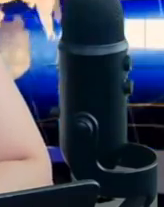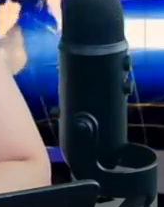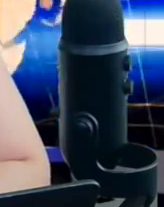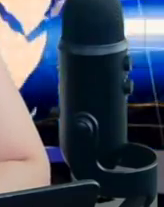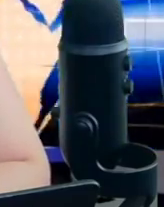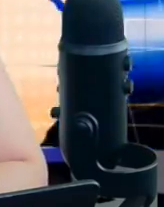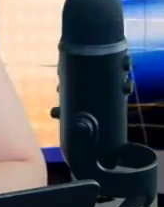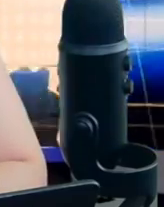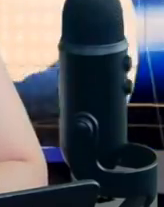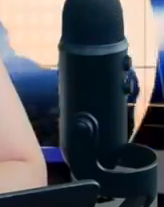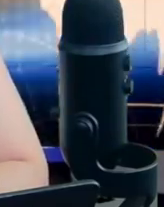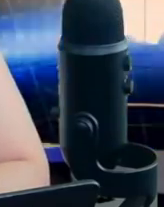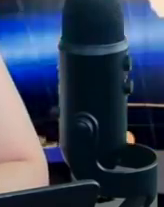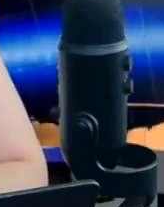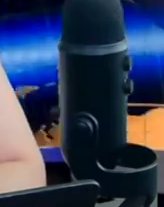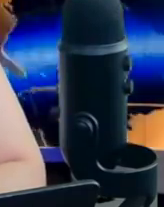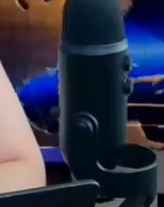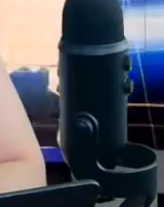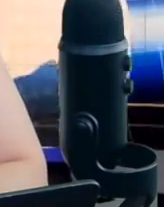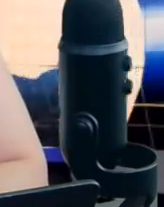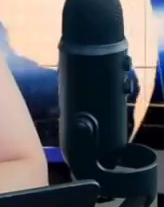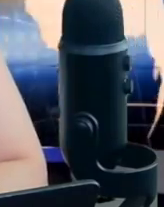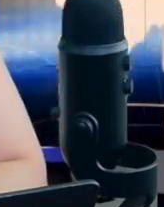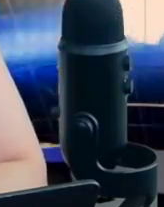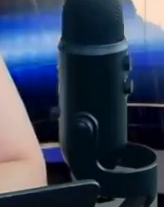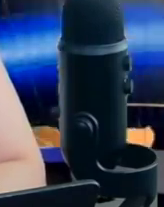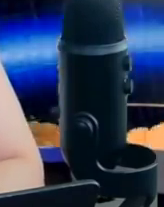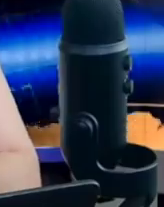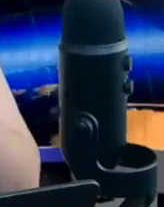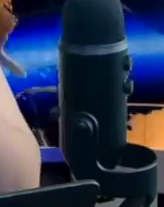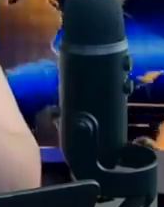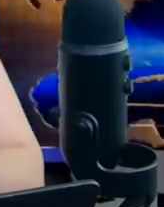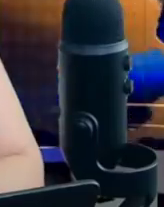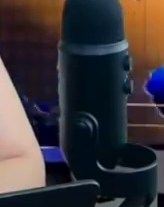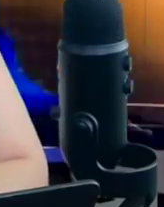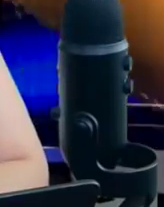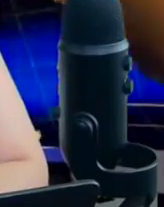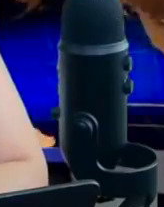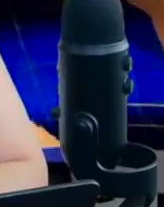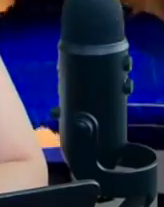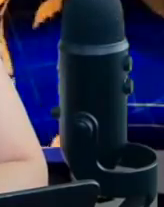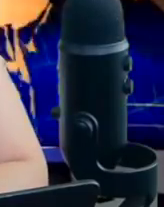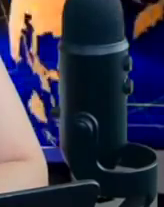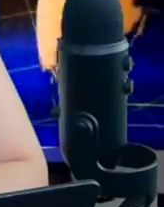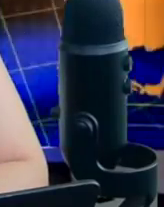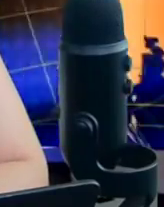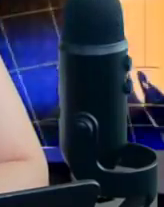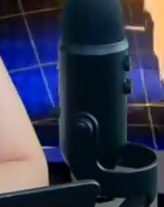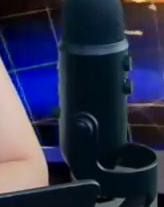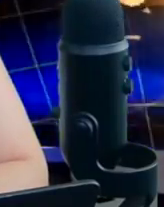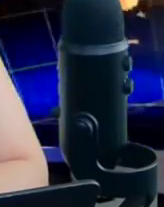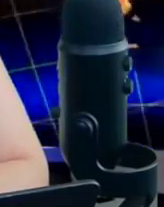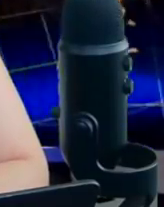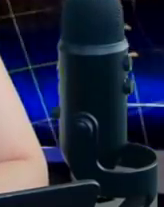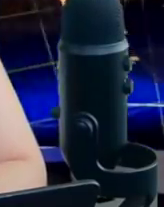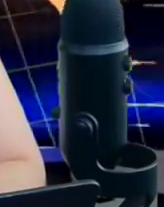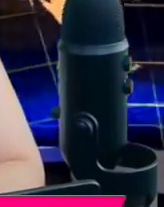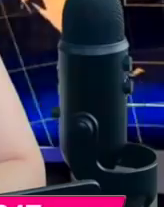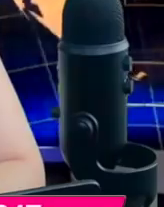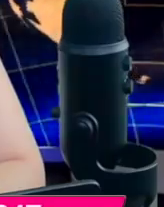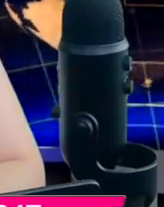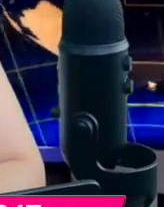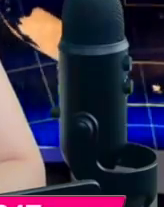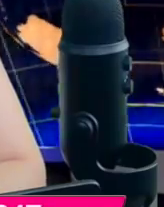muchísimas gracias por quedarse hasta el final de este video. Yo soy Carolina García de la Unidad de Investigación de Patria 24-7. Suscríbanse a nuestro canal,